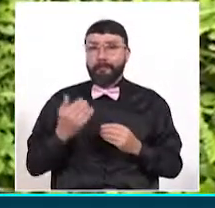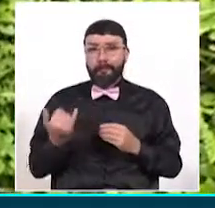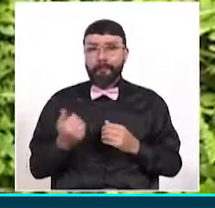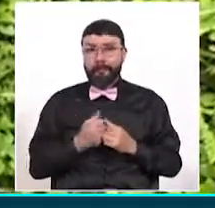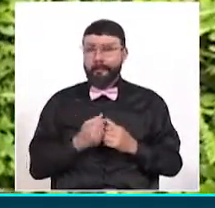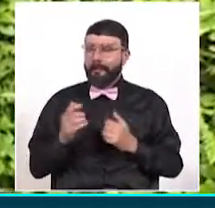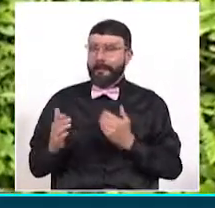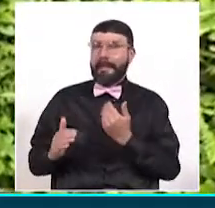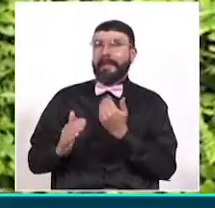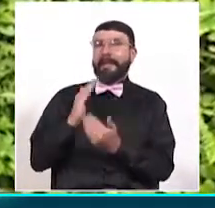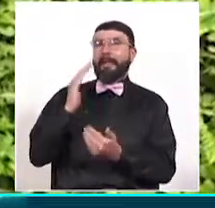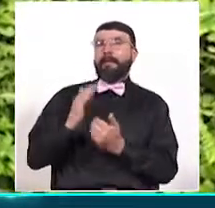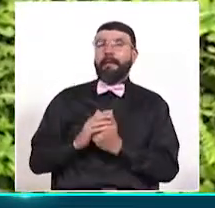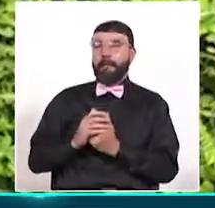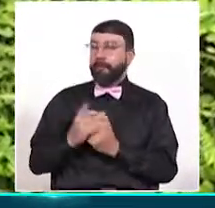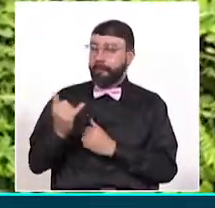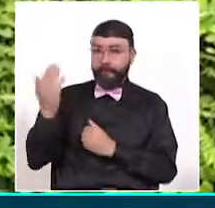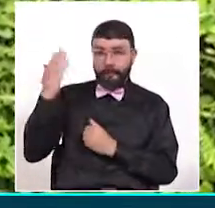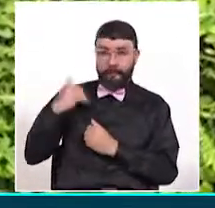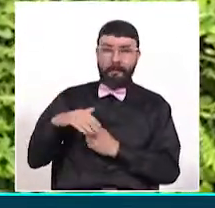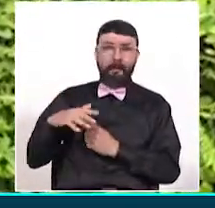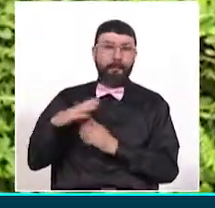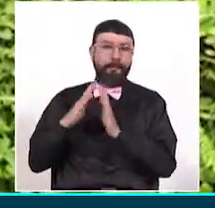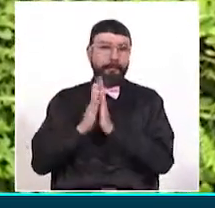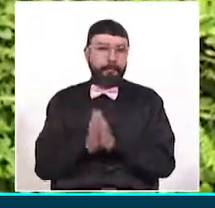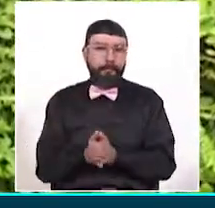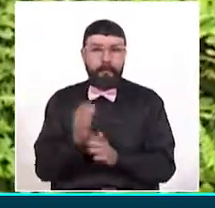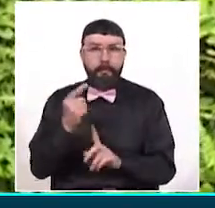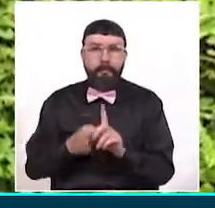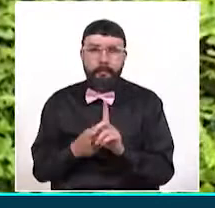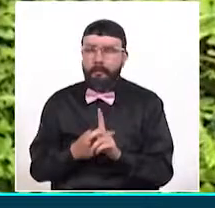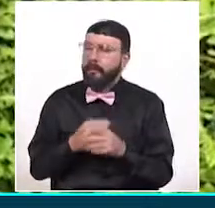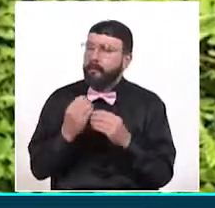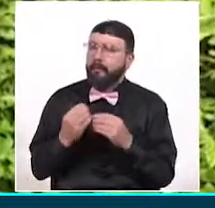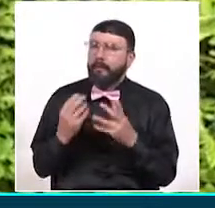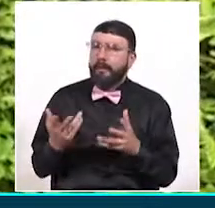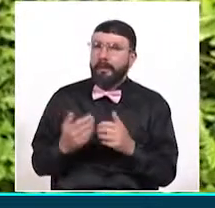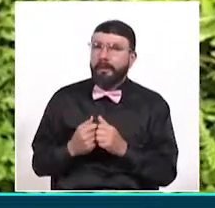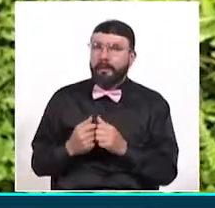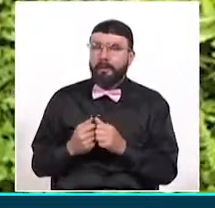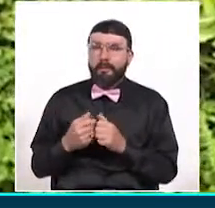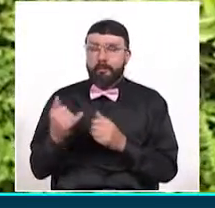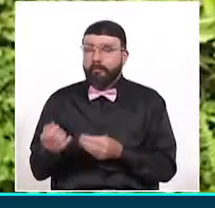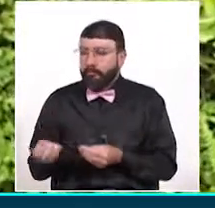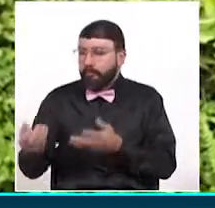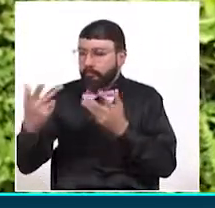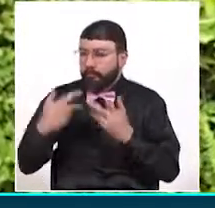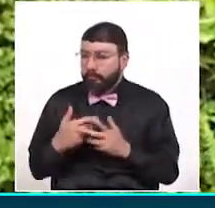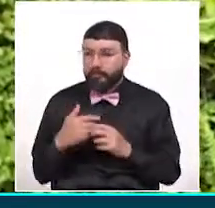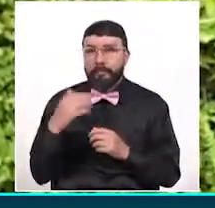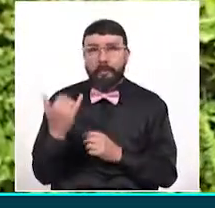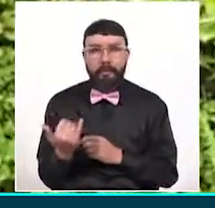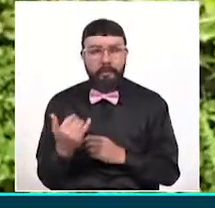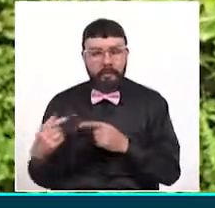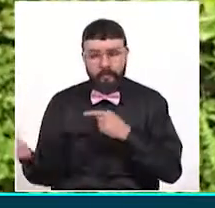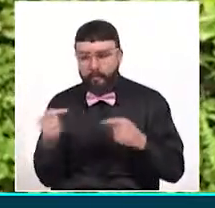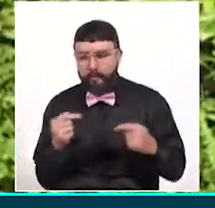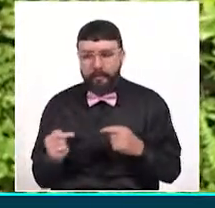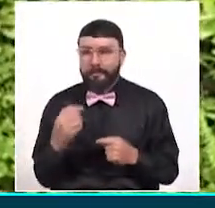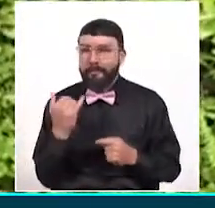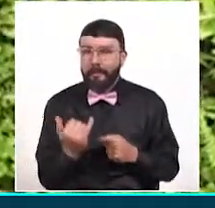fue una invitación hecha en diciembre. ¿Para qué? Para recoger fondos para las pistas de Manizales en el 2021.